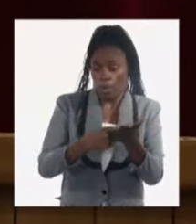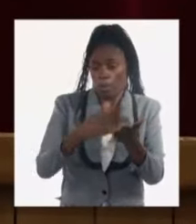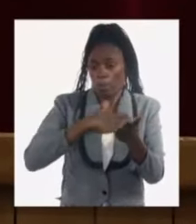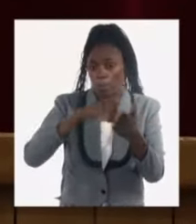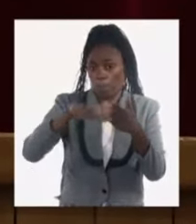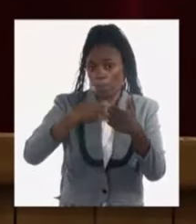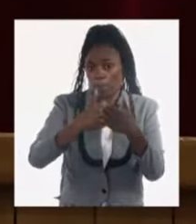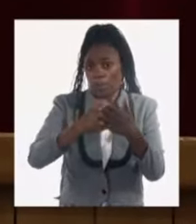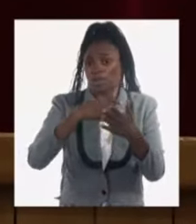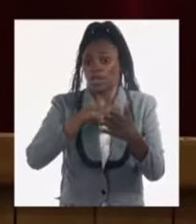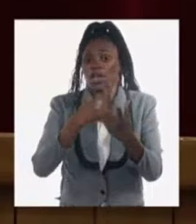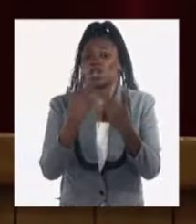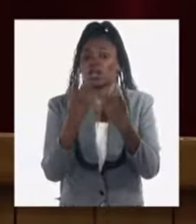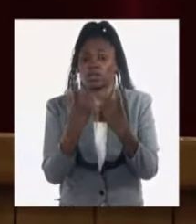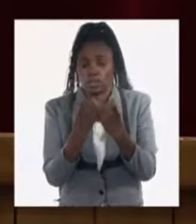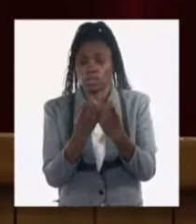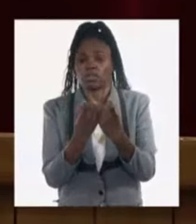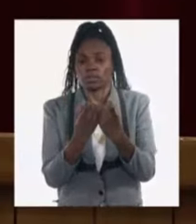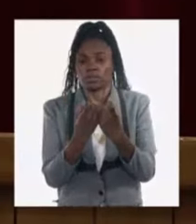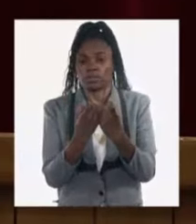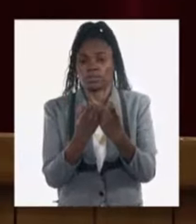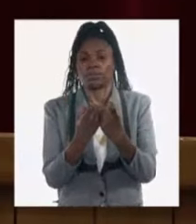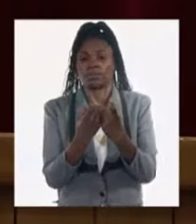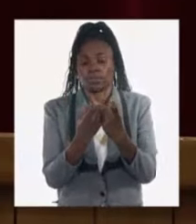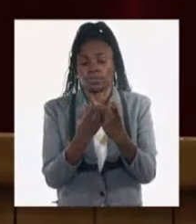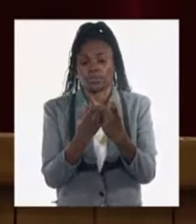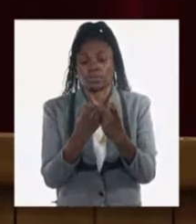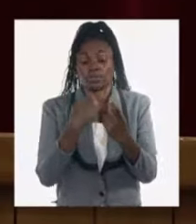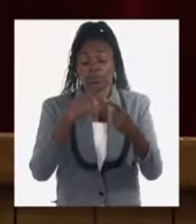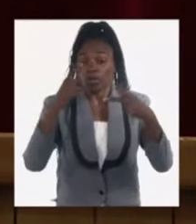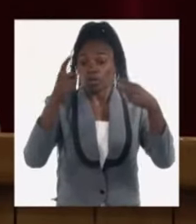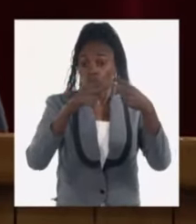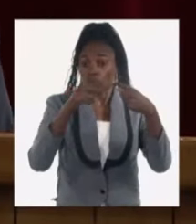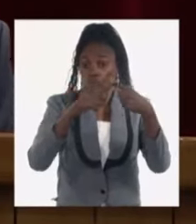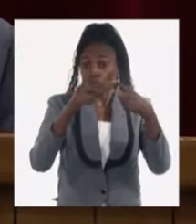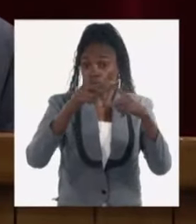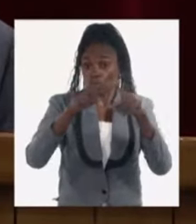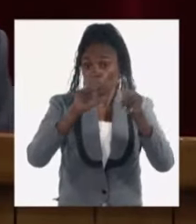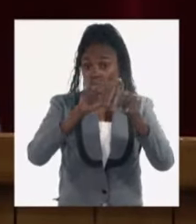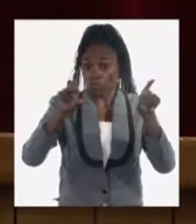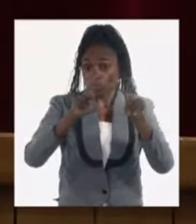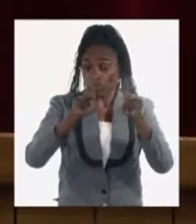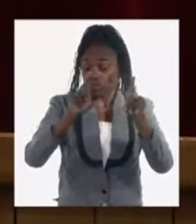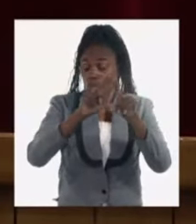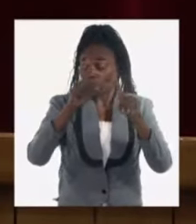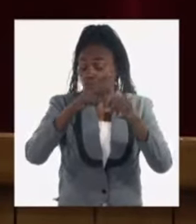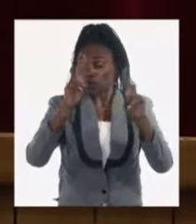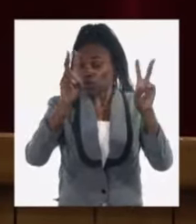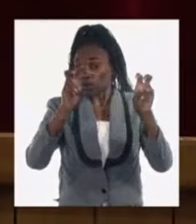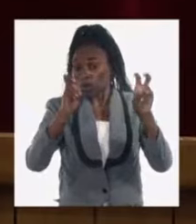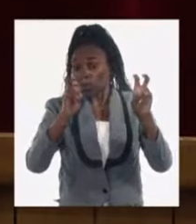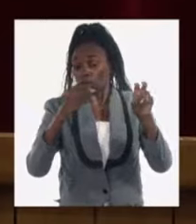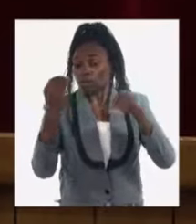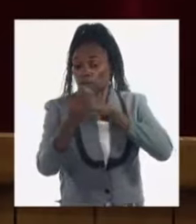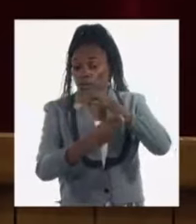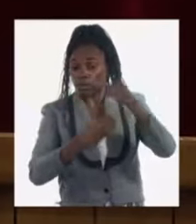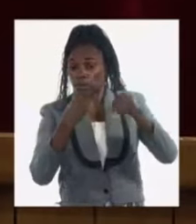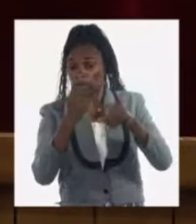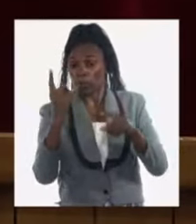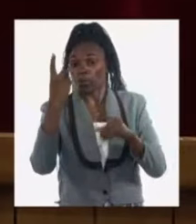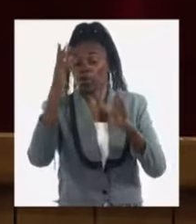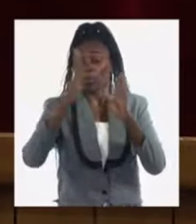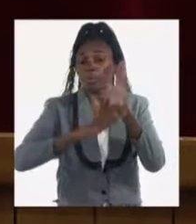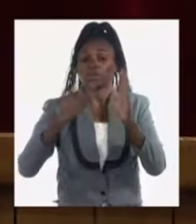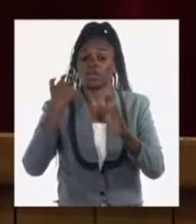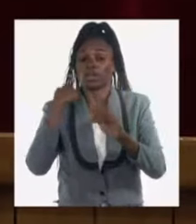quien genere directamente las divisas eso es un asunto que está incorporado en las transformaciones que en el transcurso ya en los primeros meses